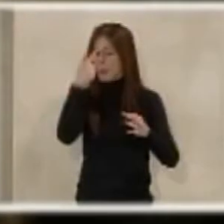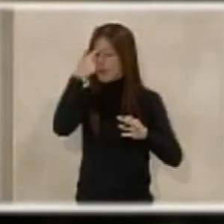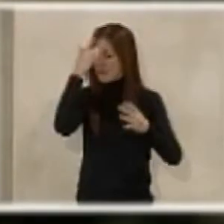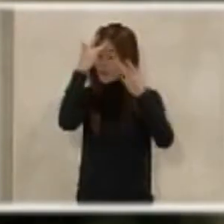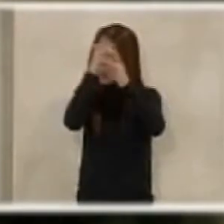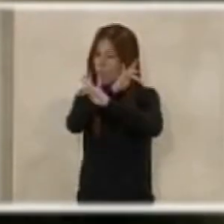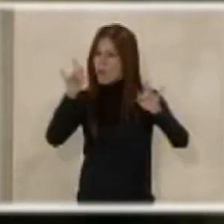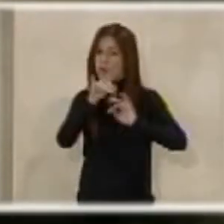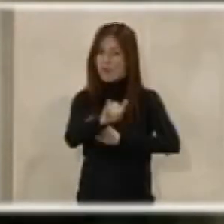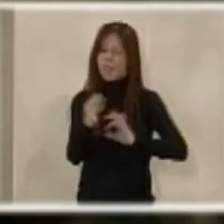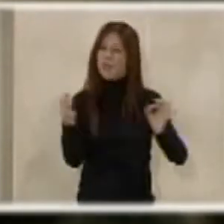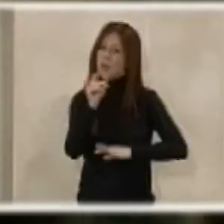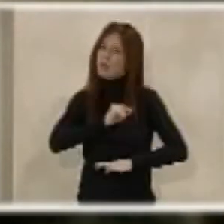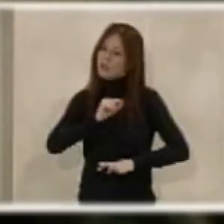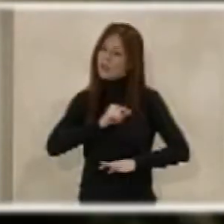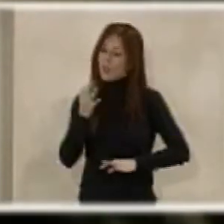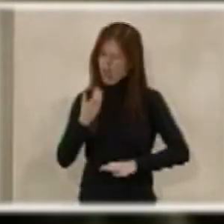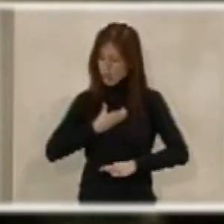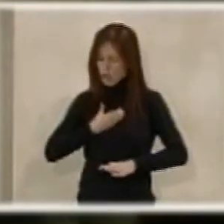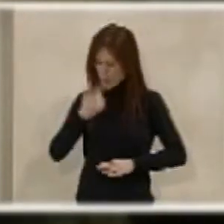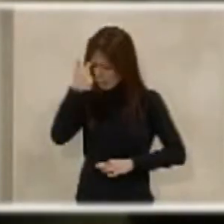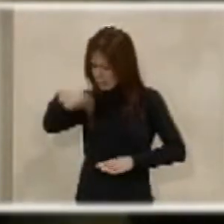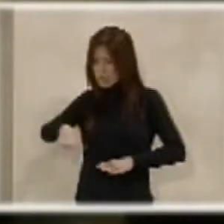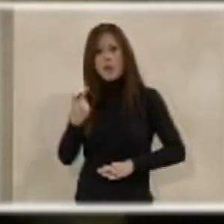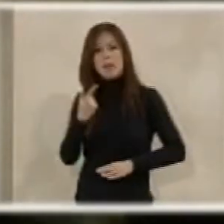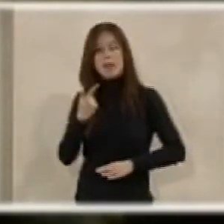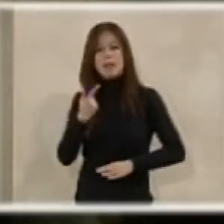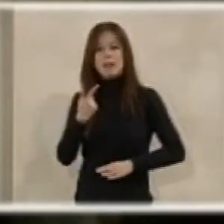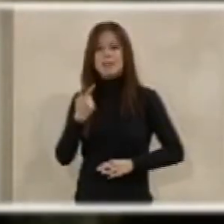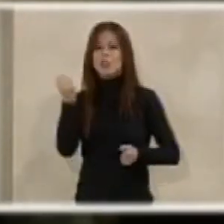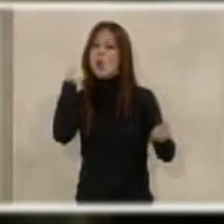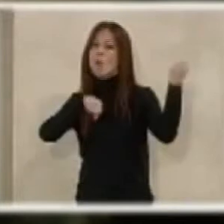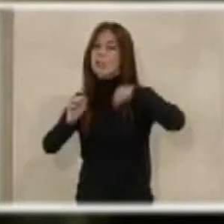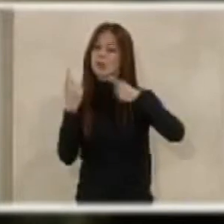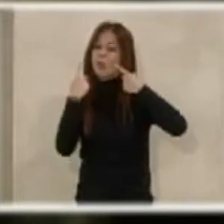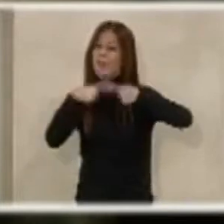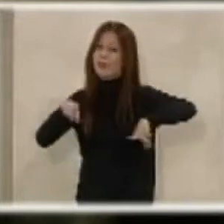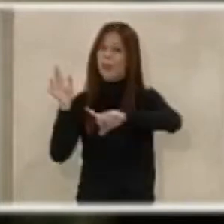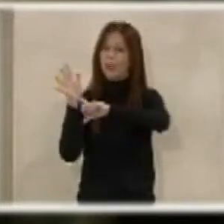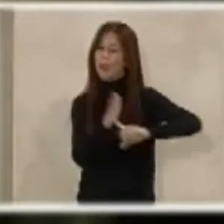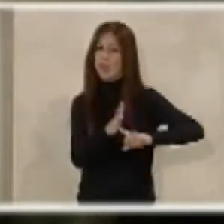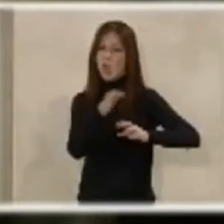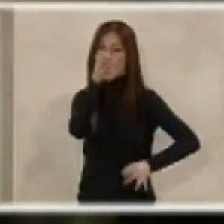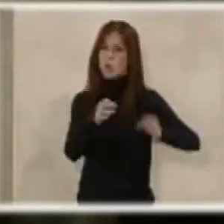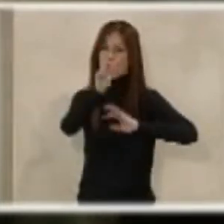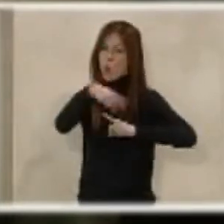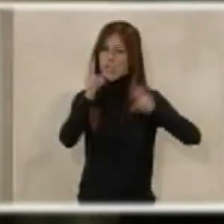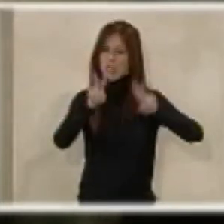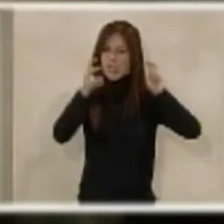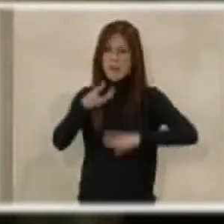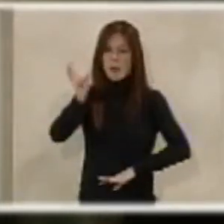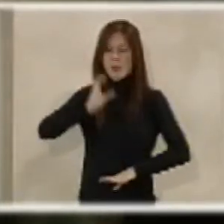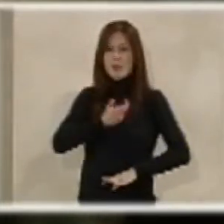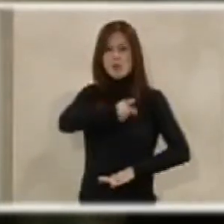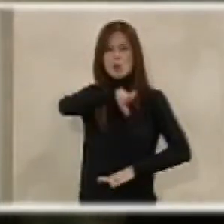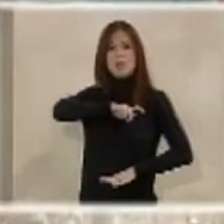concienciación por parte de este ayuntamiento de la existencia de un trato desigual e injusto en la retribución de